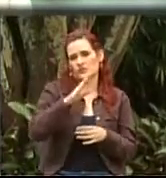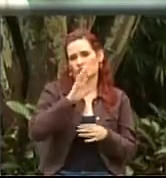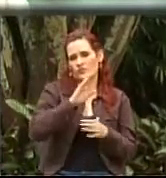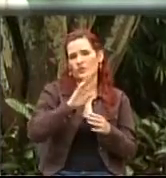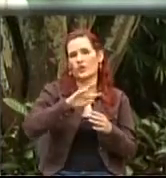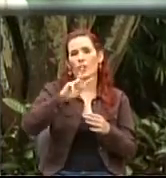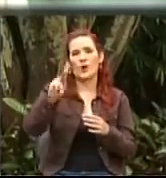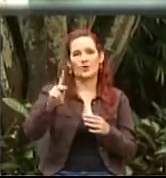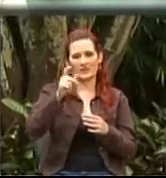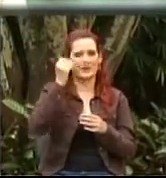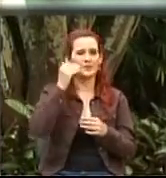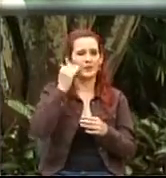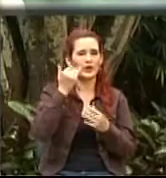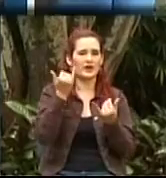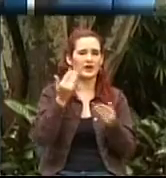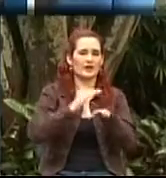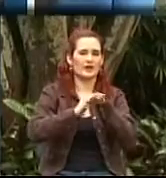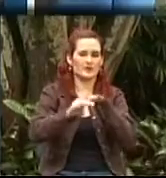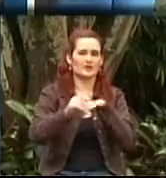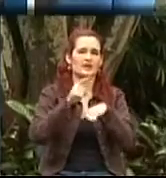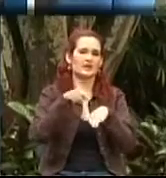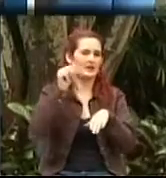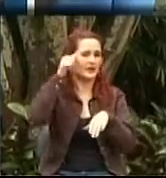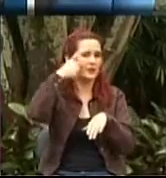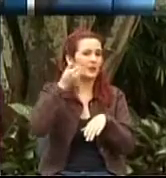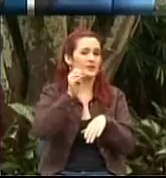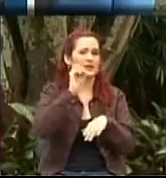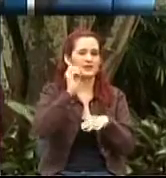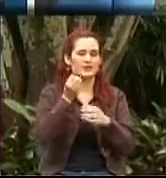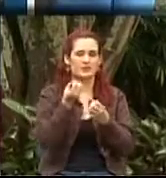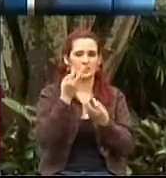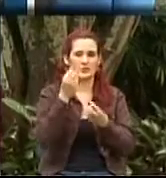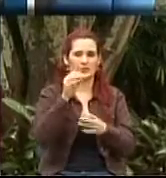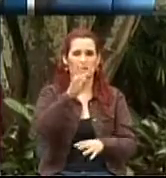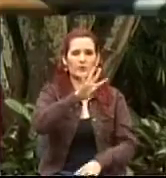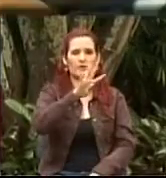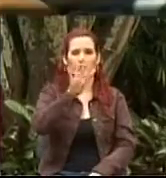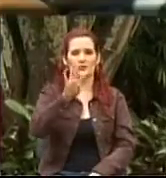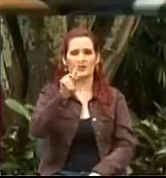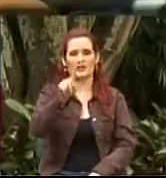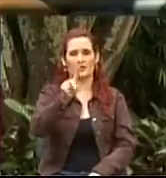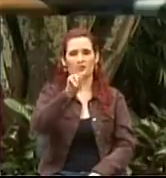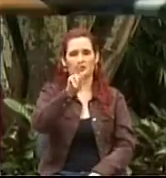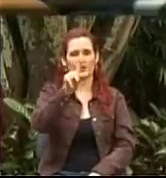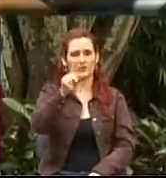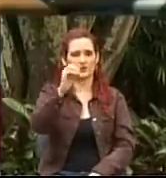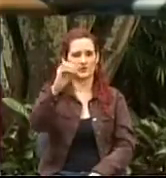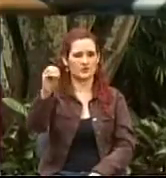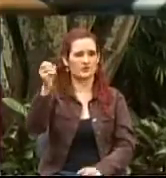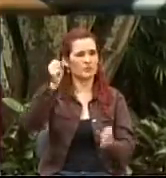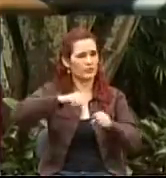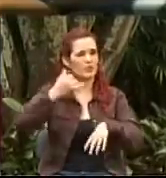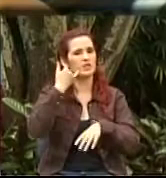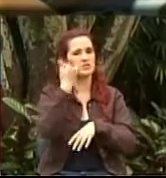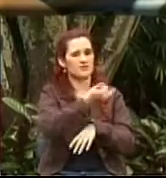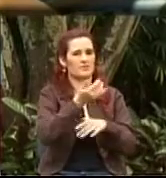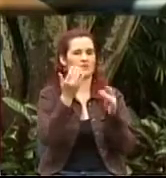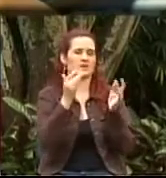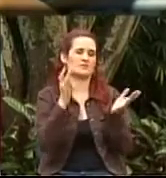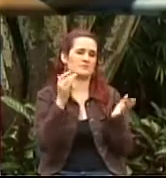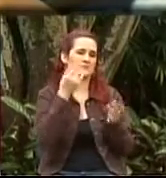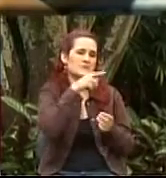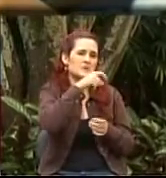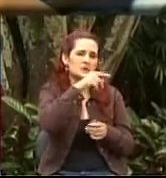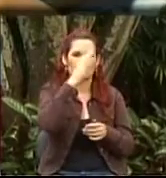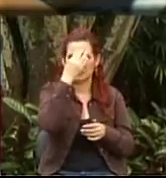competencia, propiamente. Muy bien, 441-2100, excúsame Simena, para que nos llamen, participen y pregunten. Hablamos del